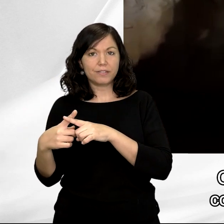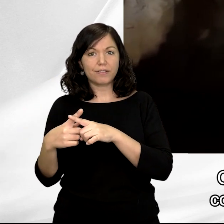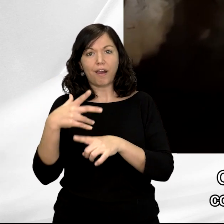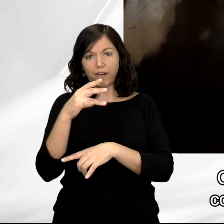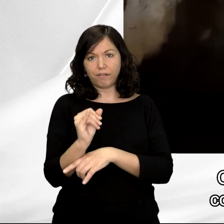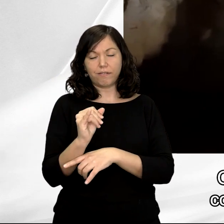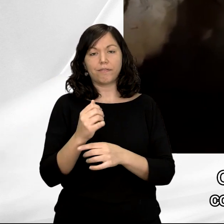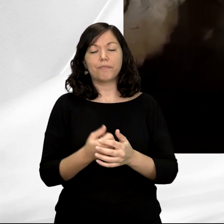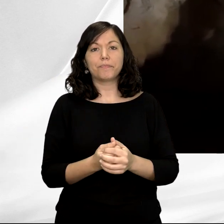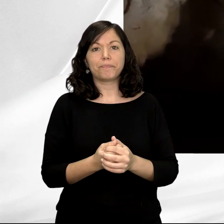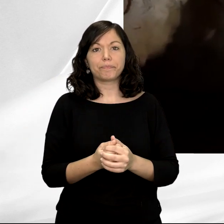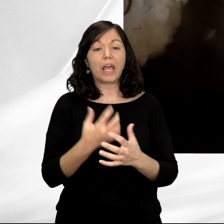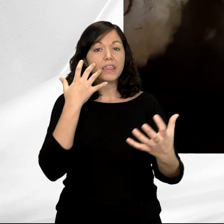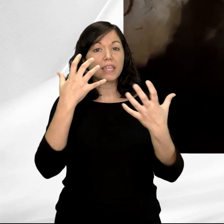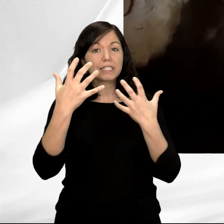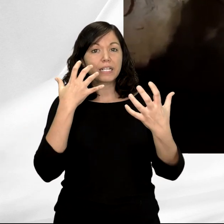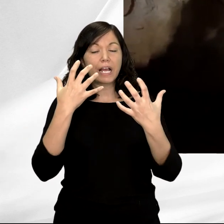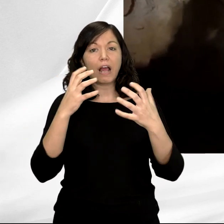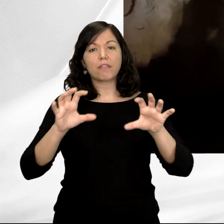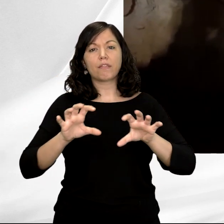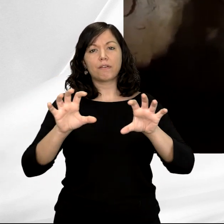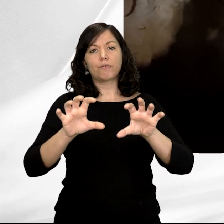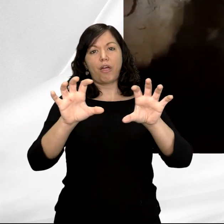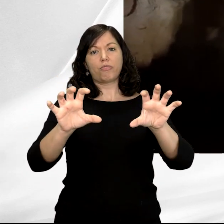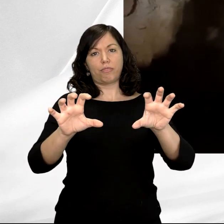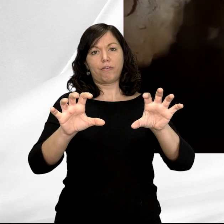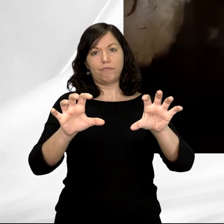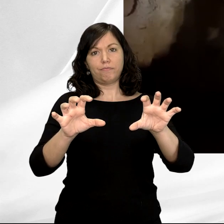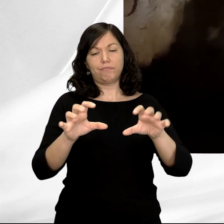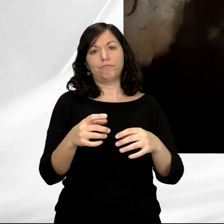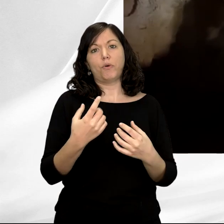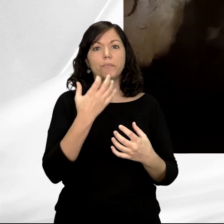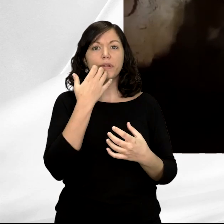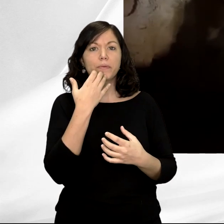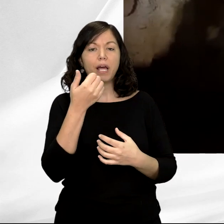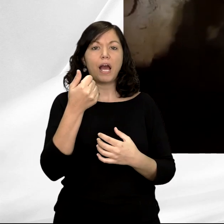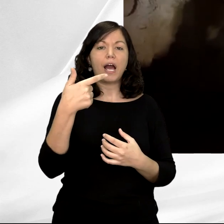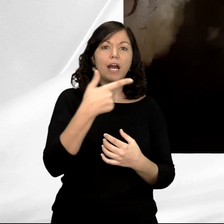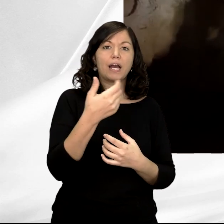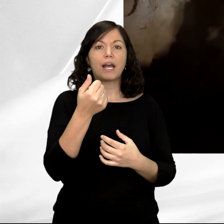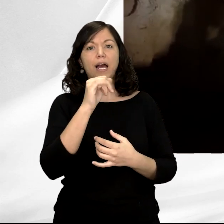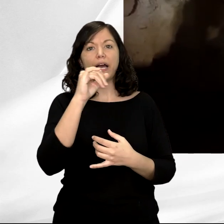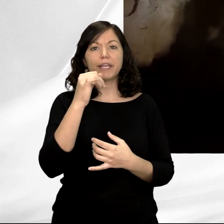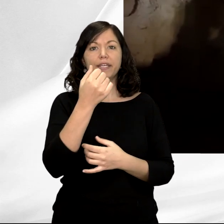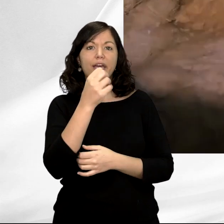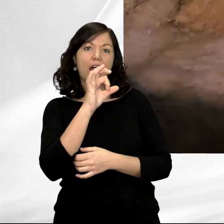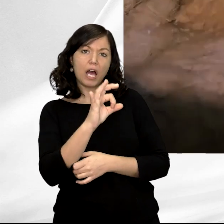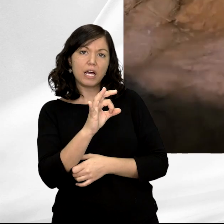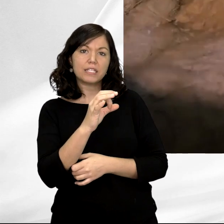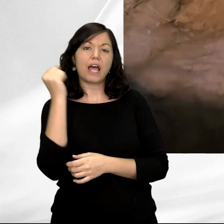proceden de este yacimiento. Destacar la decoración de muchos de esos objetos, tanto las azagallas como los arpones, un bastón perforado,